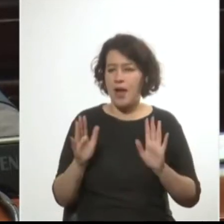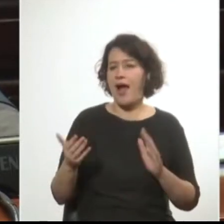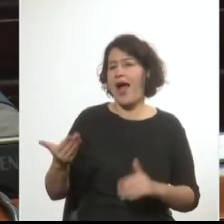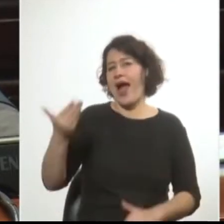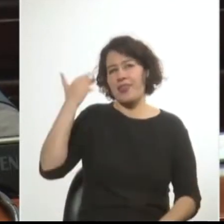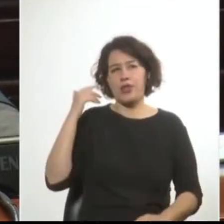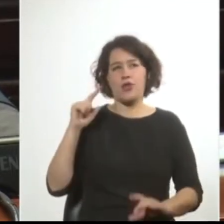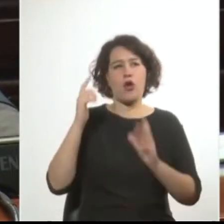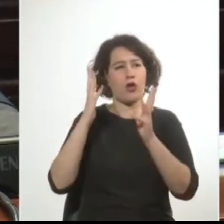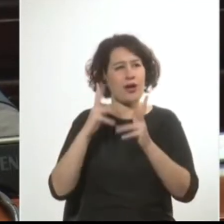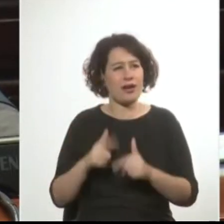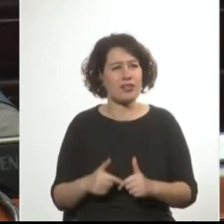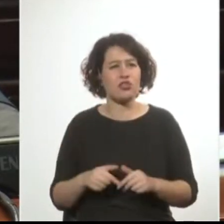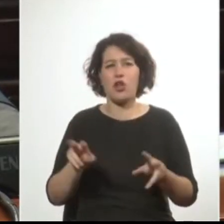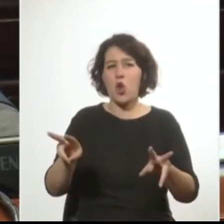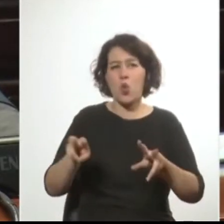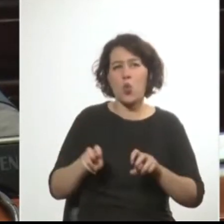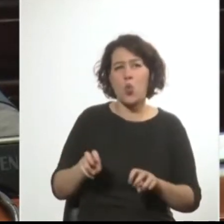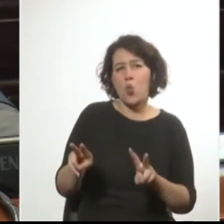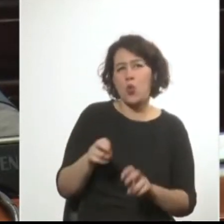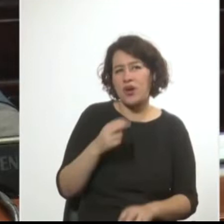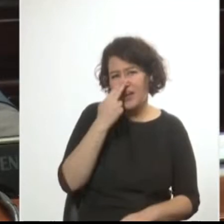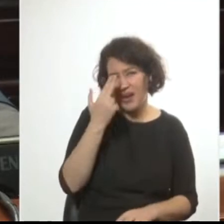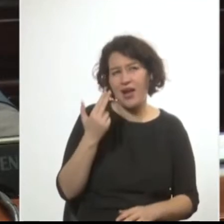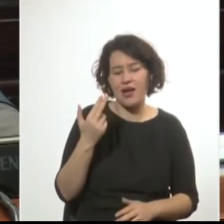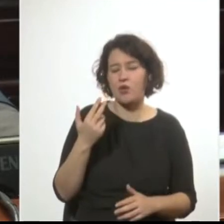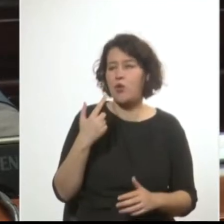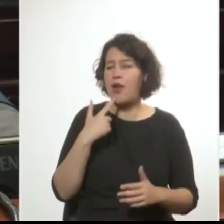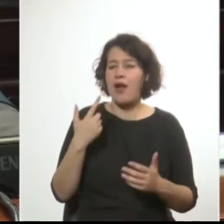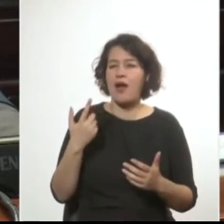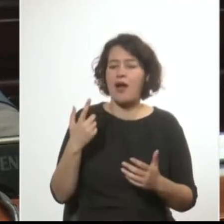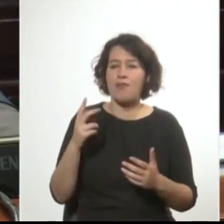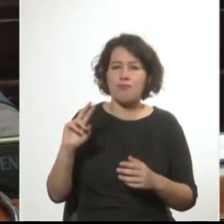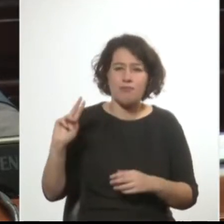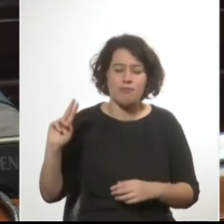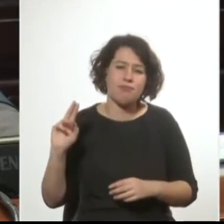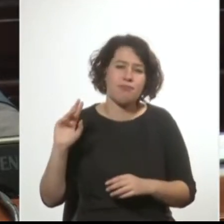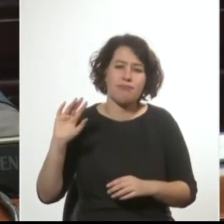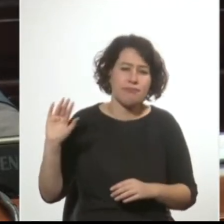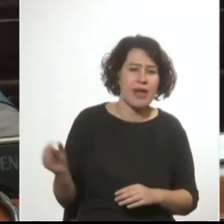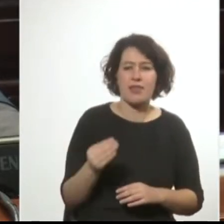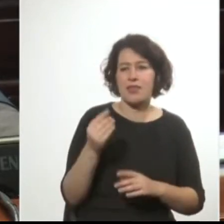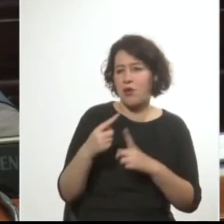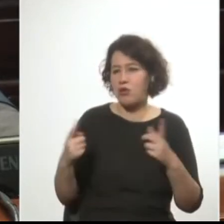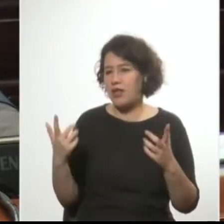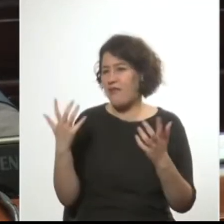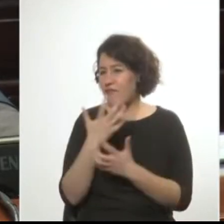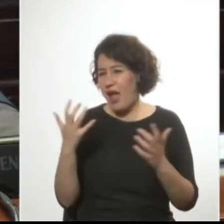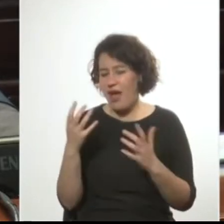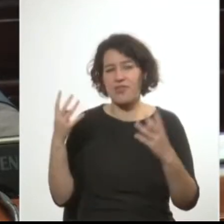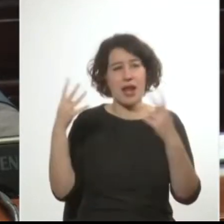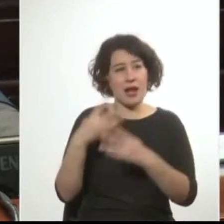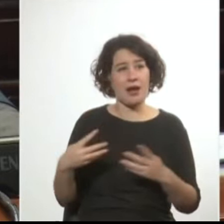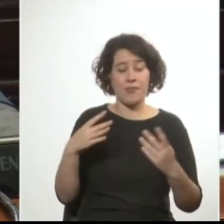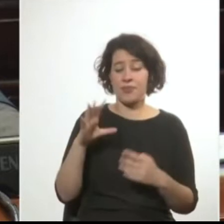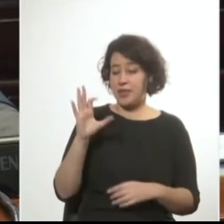organizaciones dispuestas a lucrar con las desgracias de una guerra. Una vez más, a medio siglo